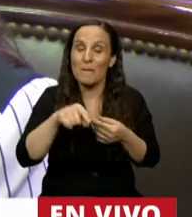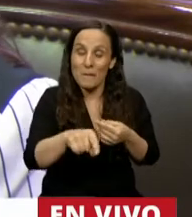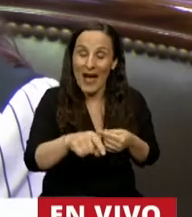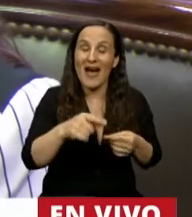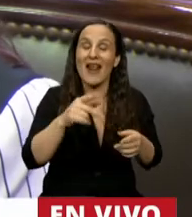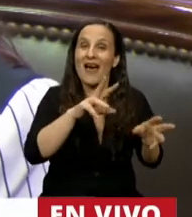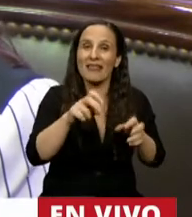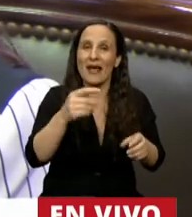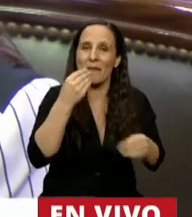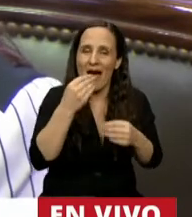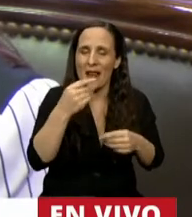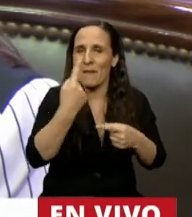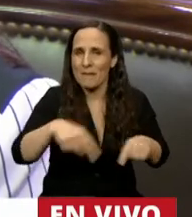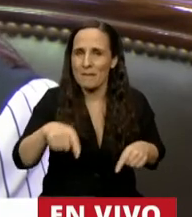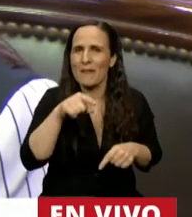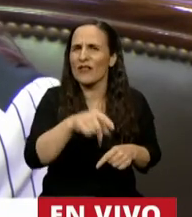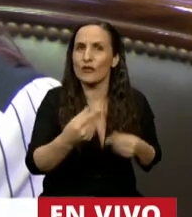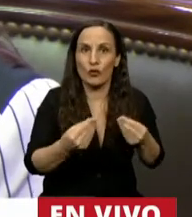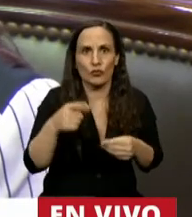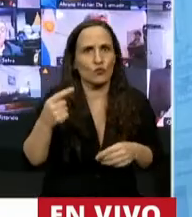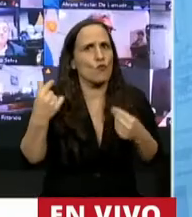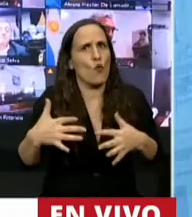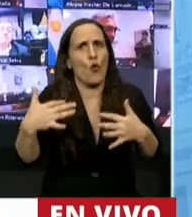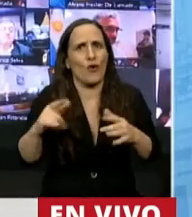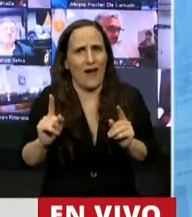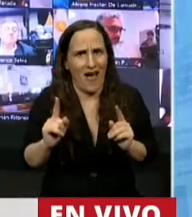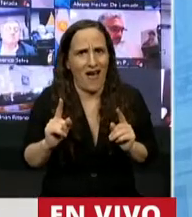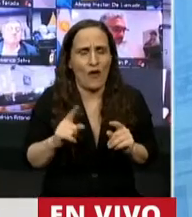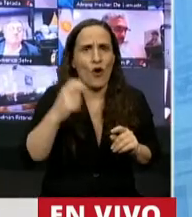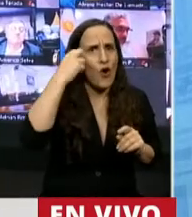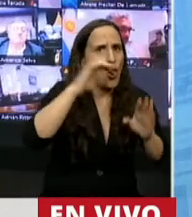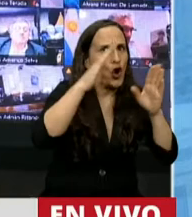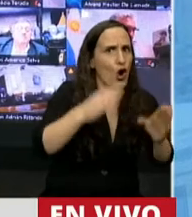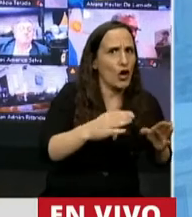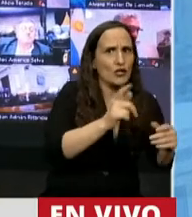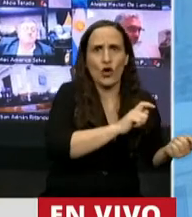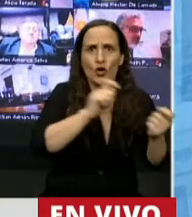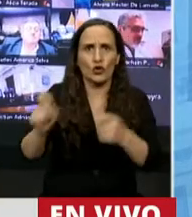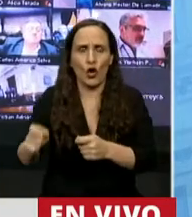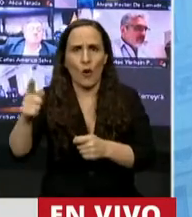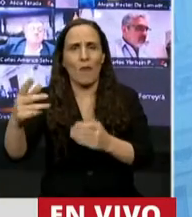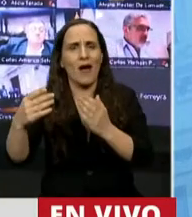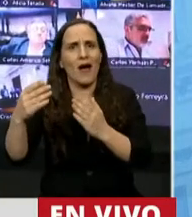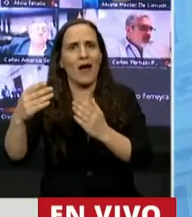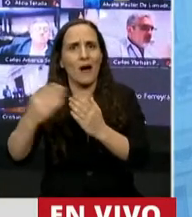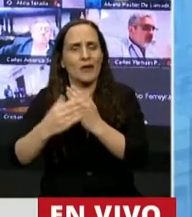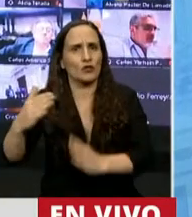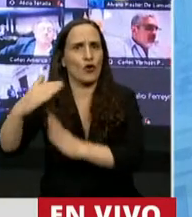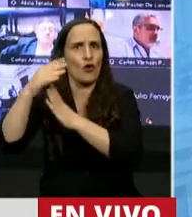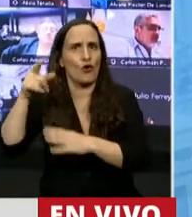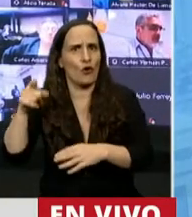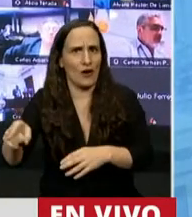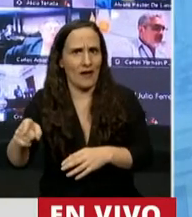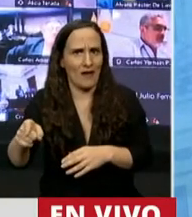nutricionales son facultades muy caras porque son delegadas por el Congreso Nacional a un Jefe de Gabinete que, como